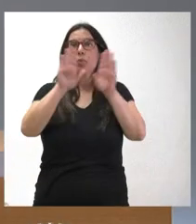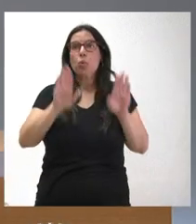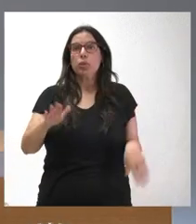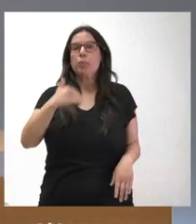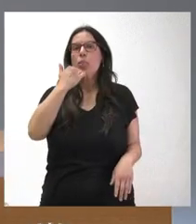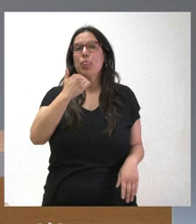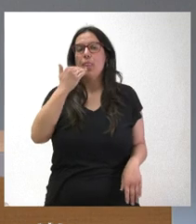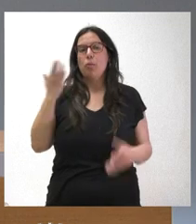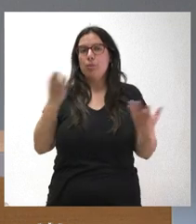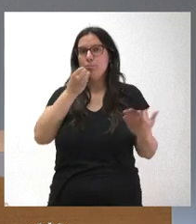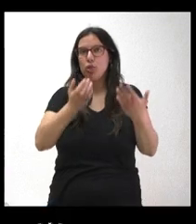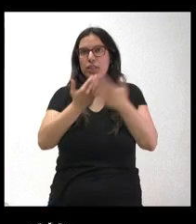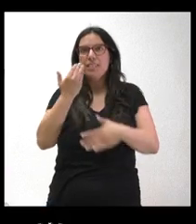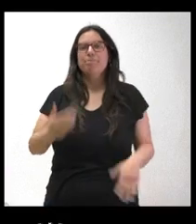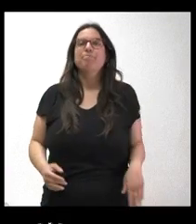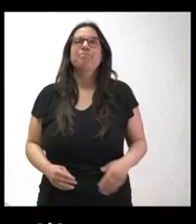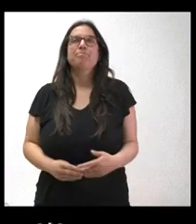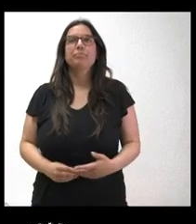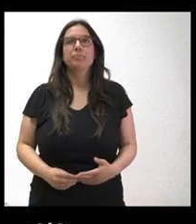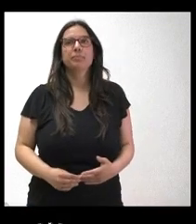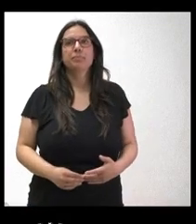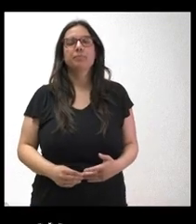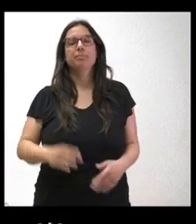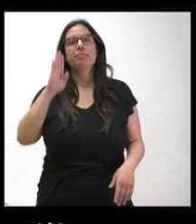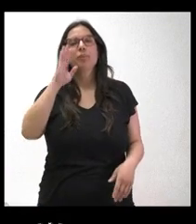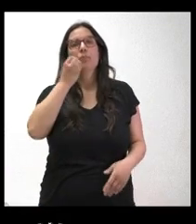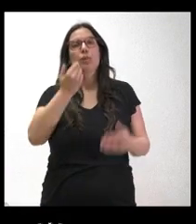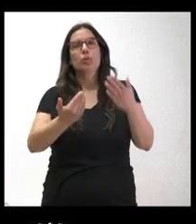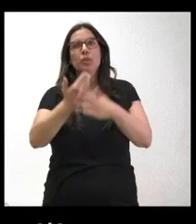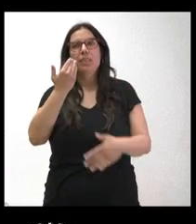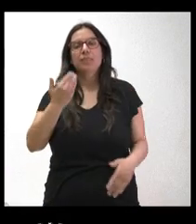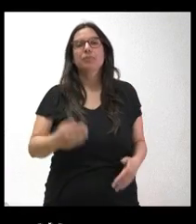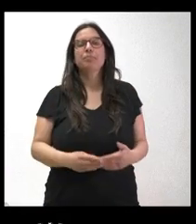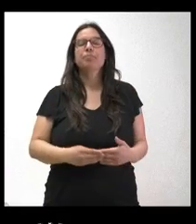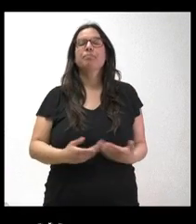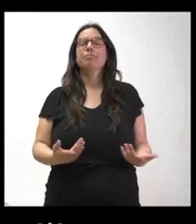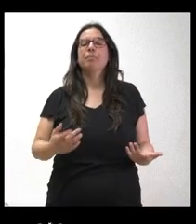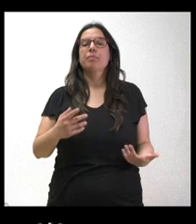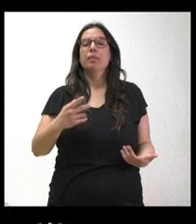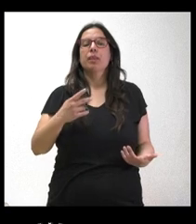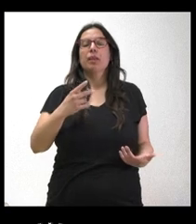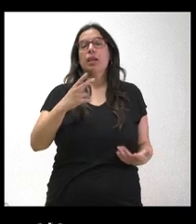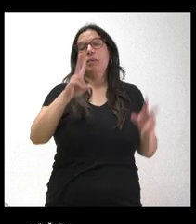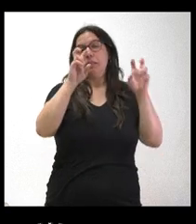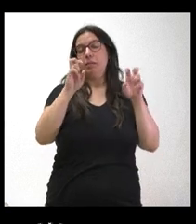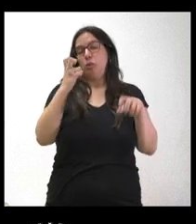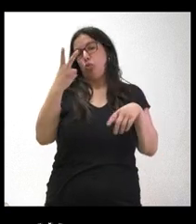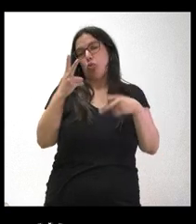opinión. Buenos días, Carlos. Hola, buenos días. Buenos días. Consejero, solo un par de cuestiones